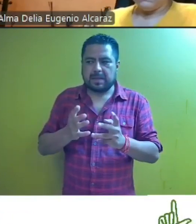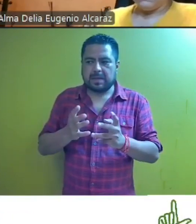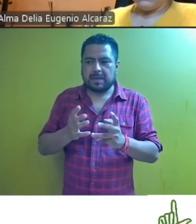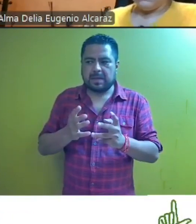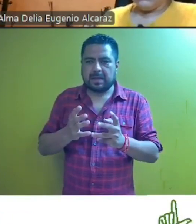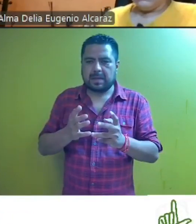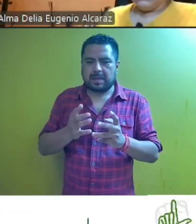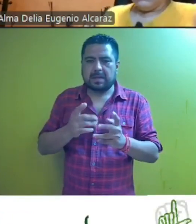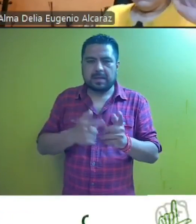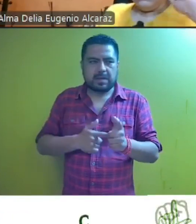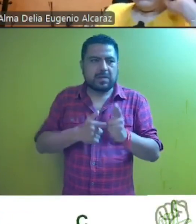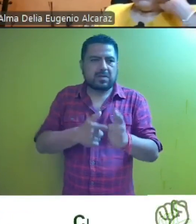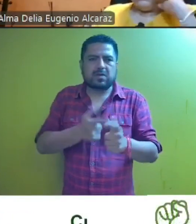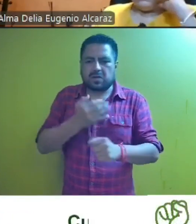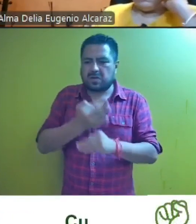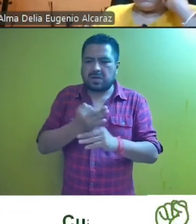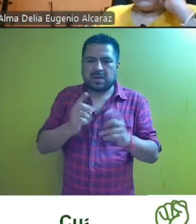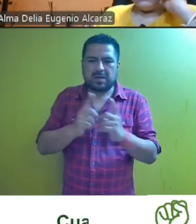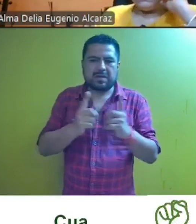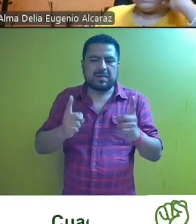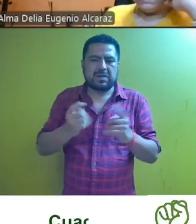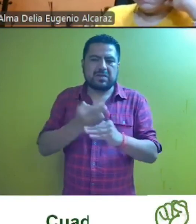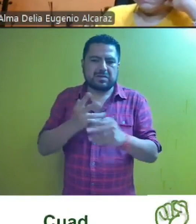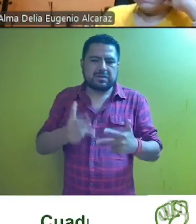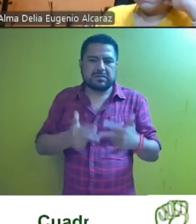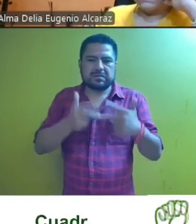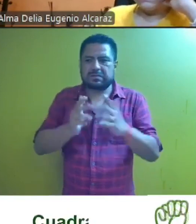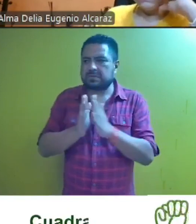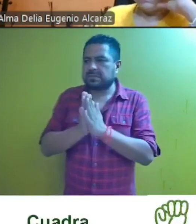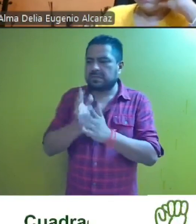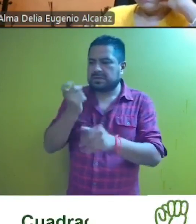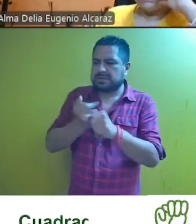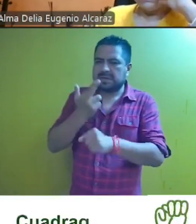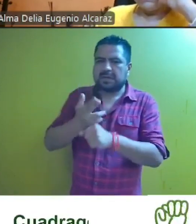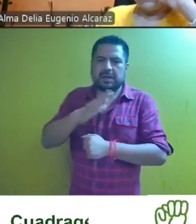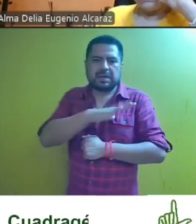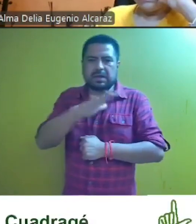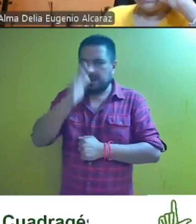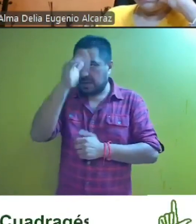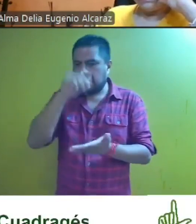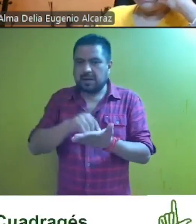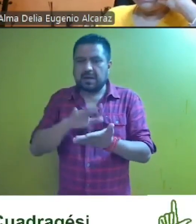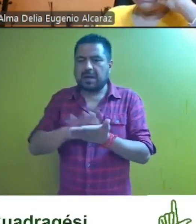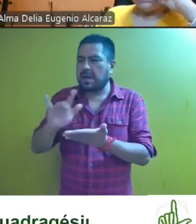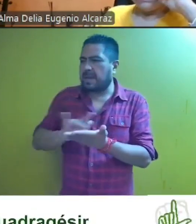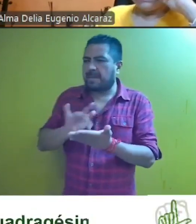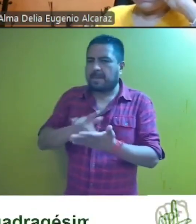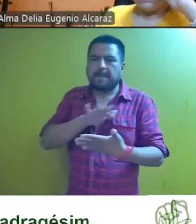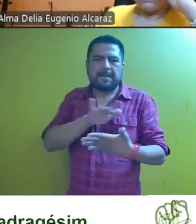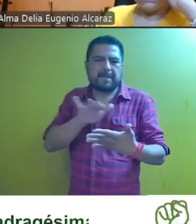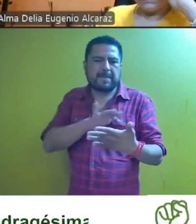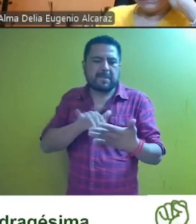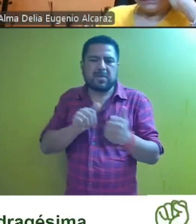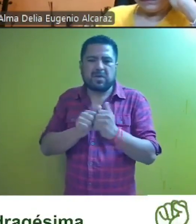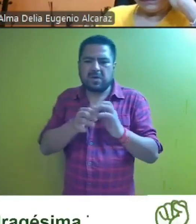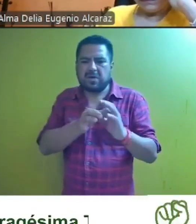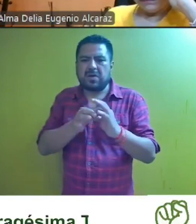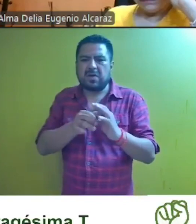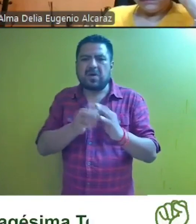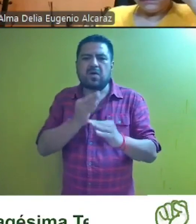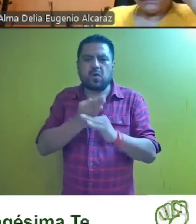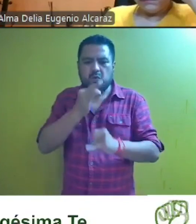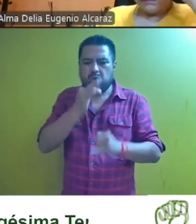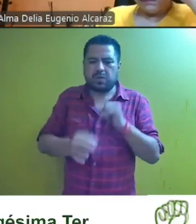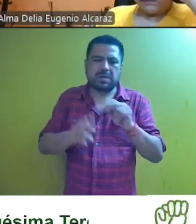para continuar con el desarrollo de esta sesión solicito al secretario general de acuerdo su apoyo para dar la cuenta en relación al último